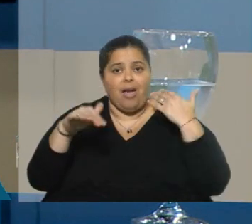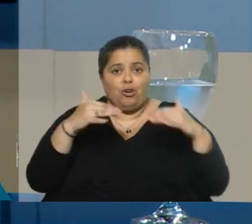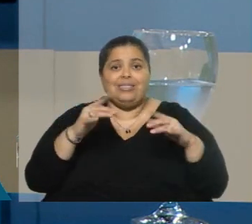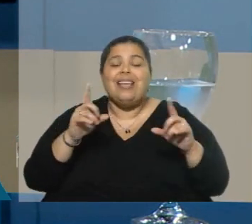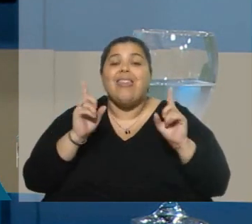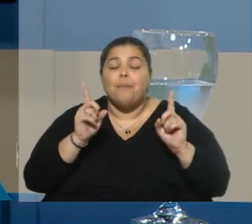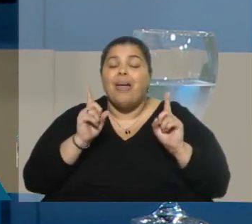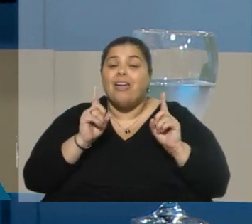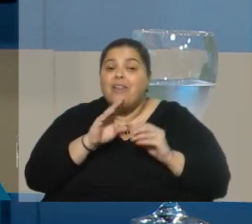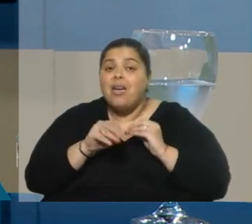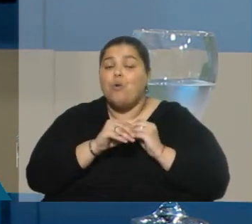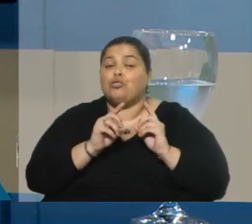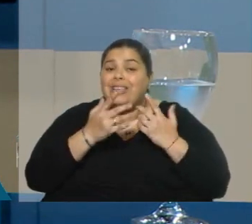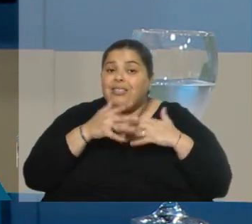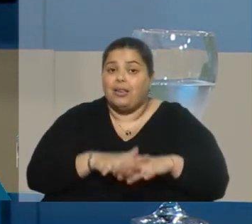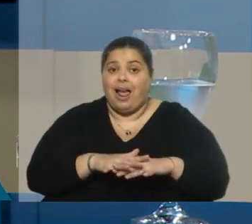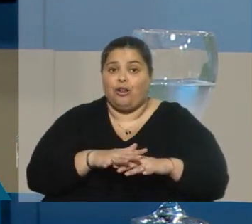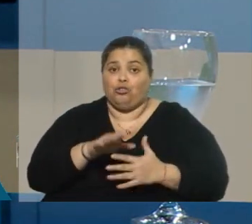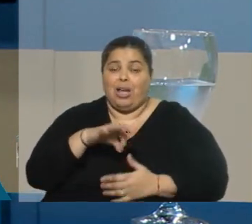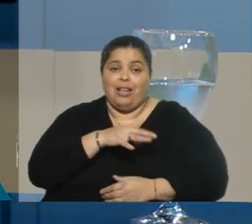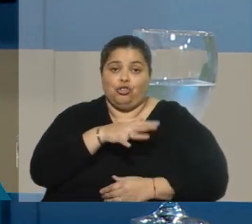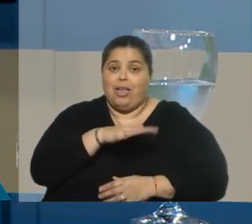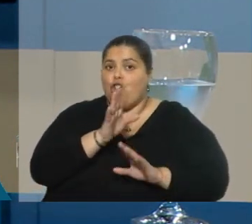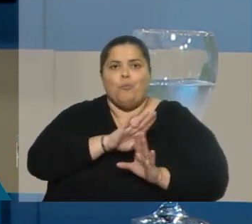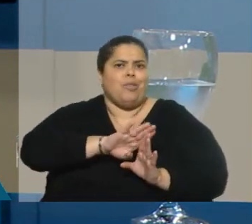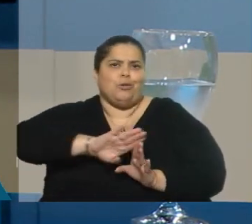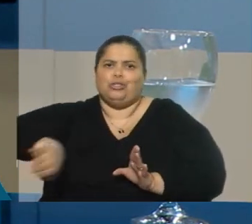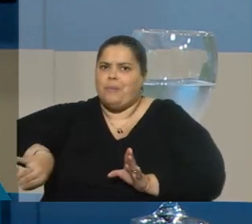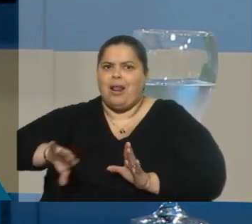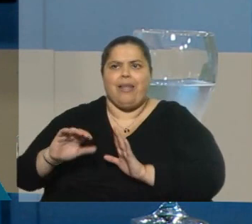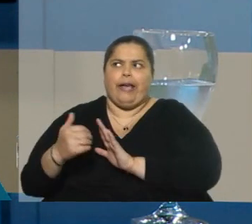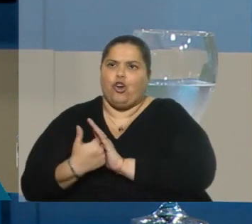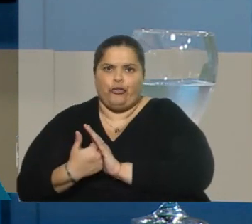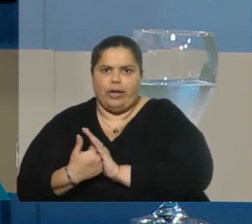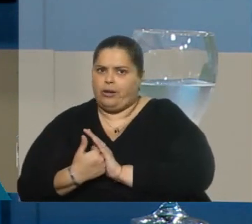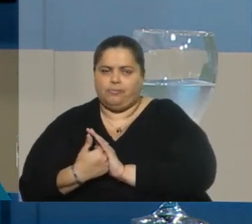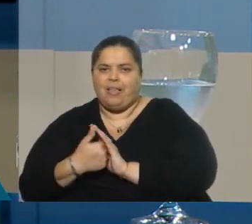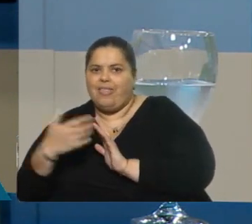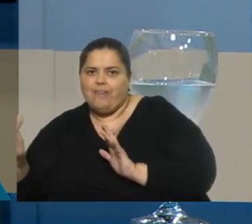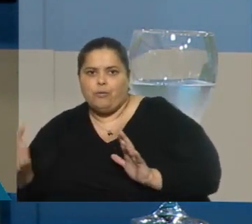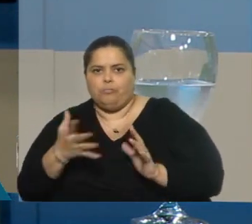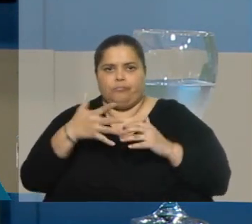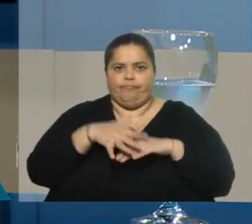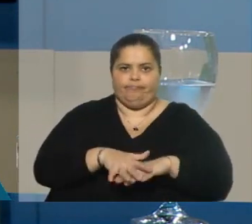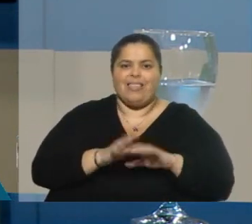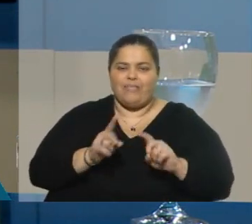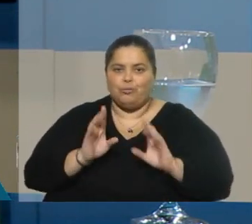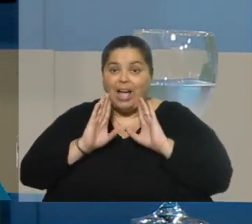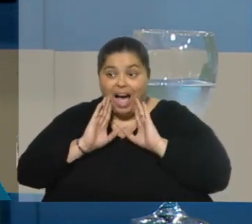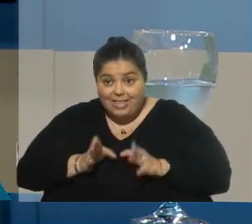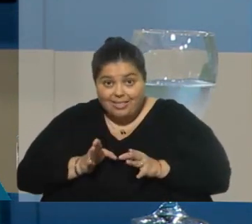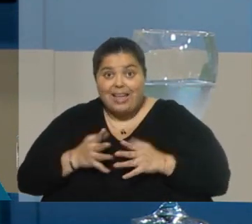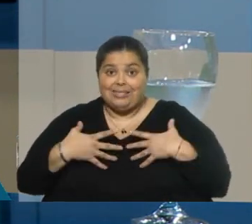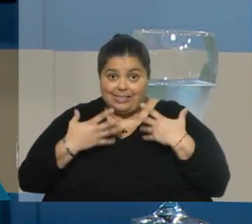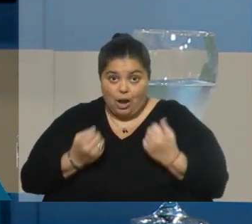integrar a la sociedad. No los podemos separar, no los podemos excluir, no los podemos esconder. Tenemos que atenderlos desde el punto de vista de la